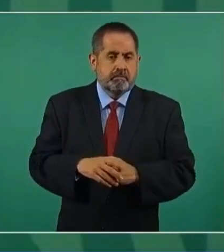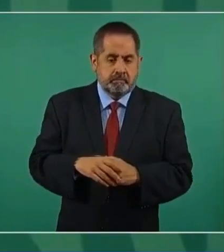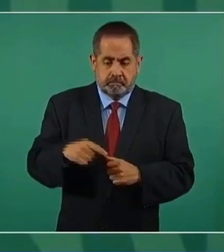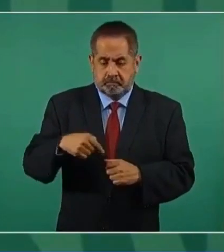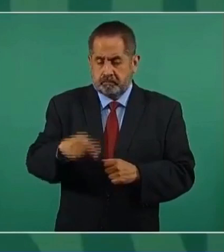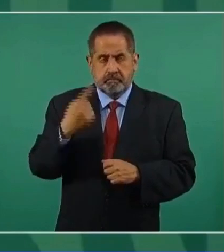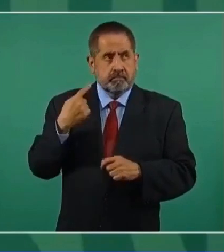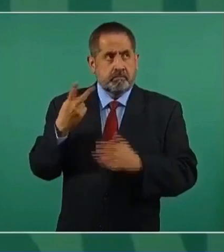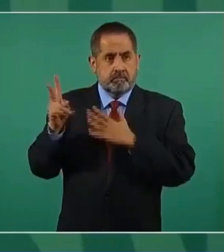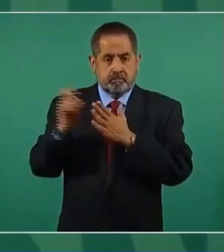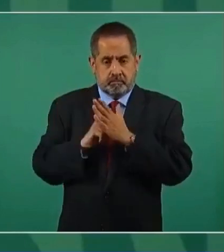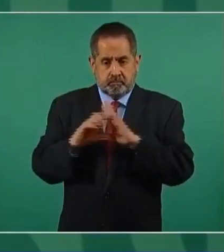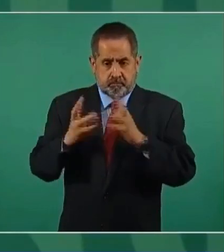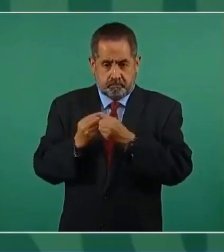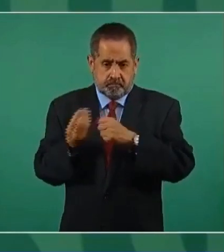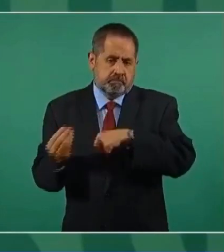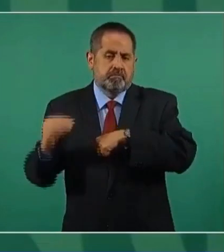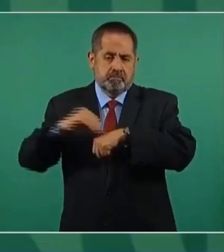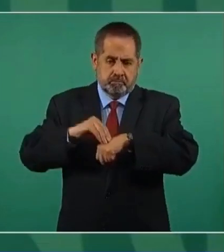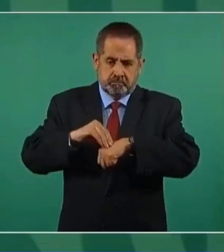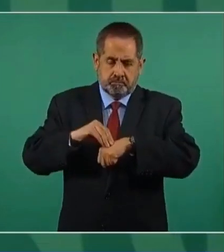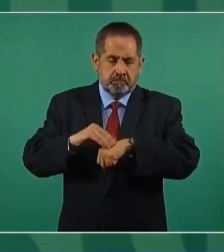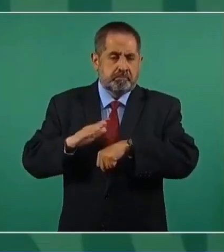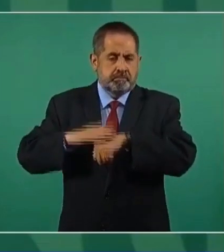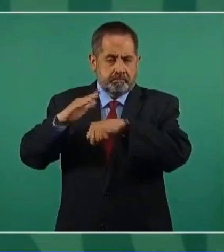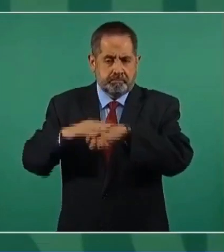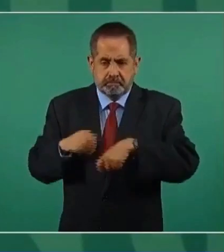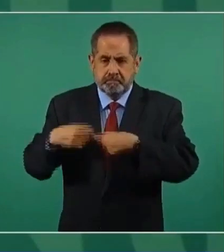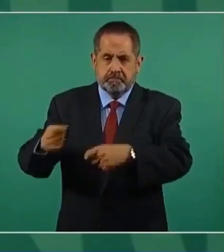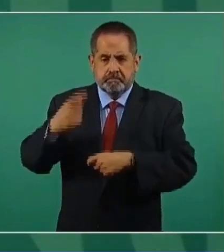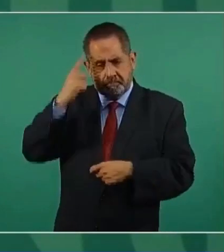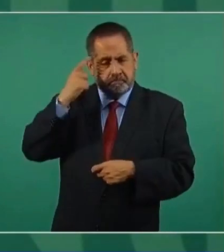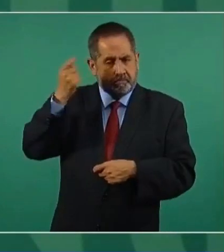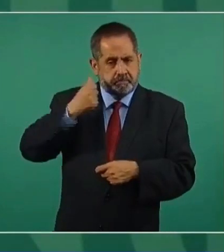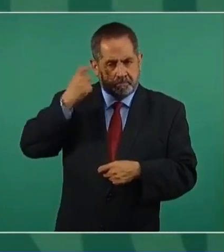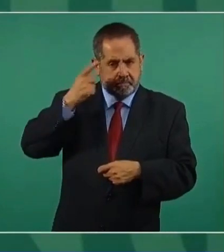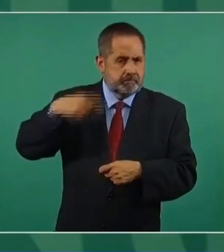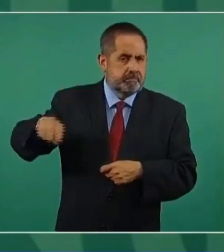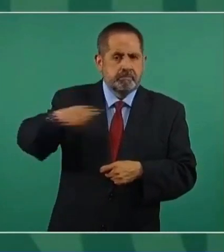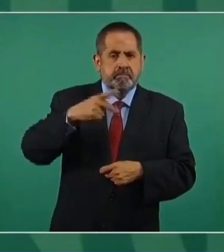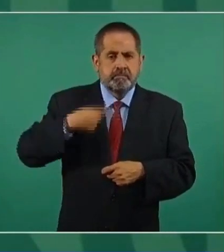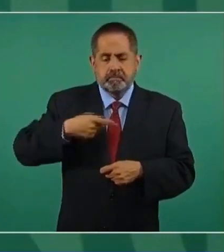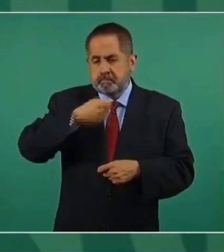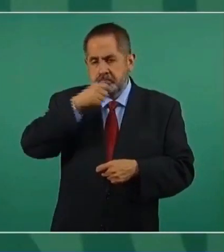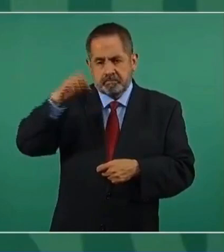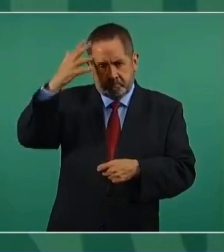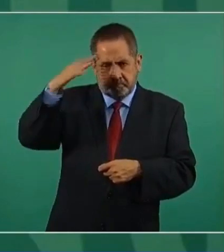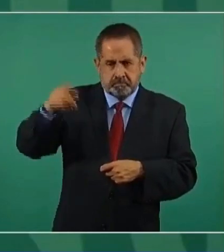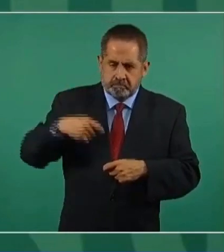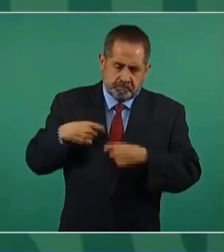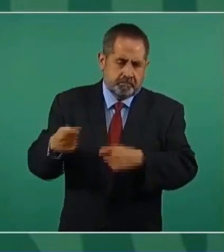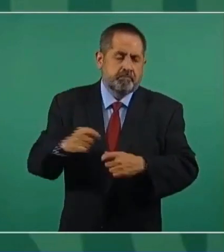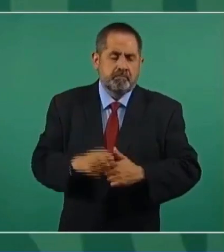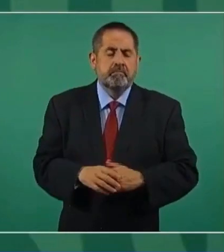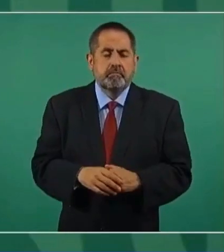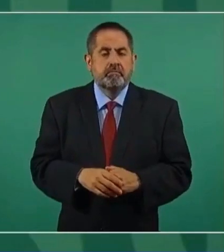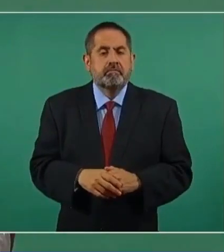este bimestre a la pensión de adultos mayores.